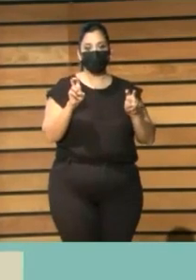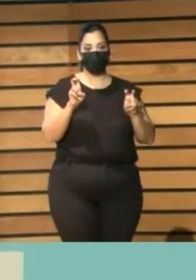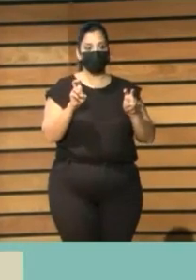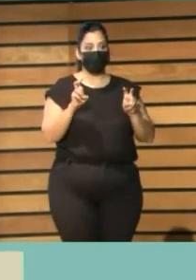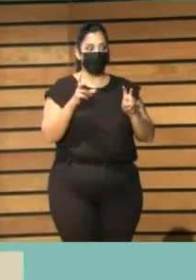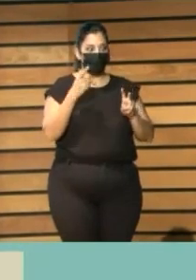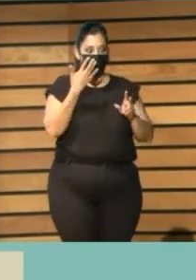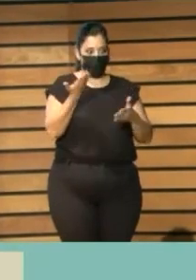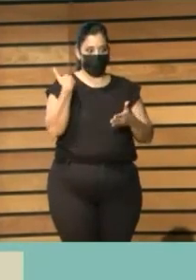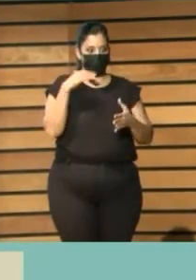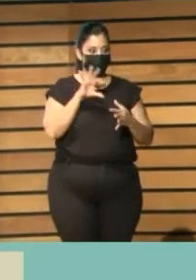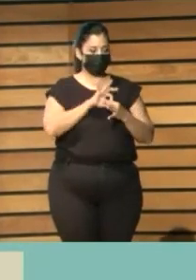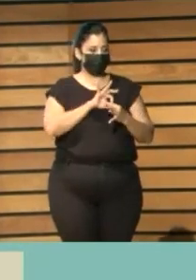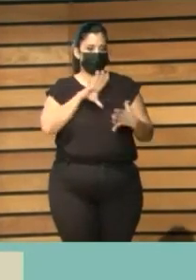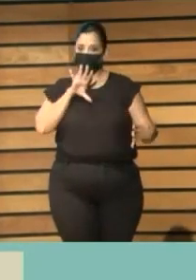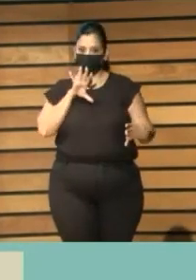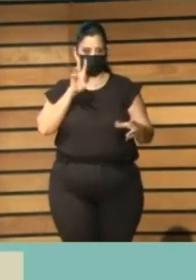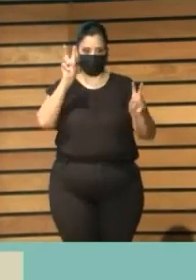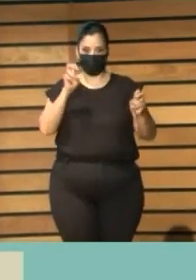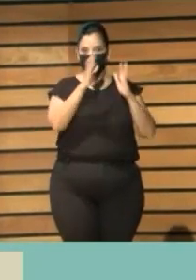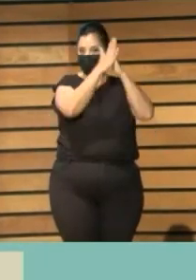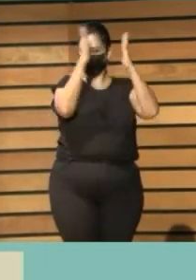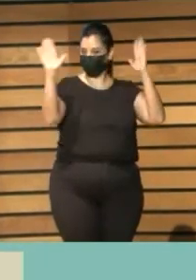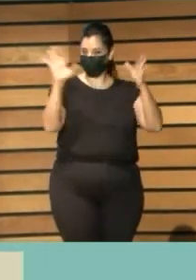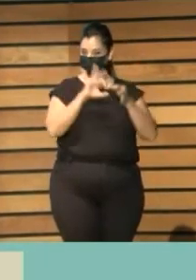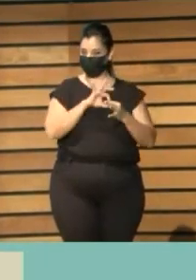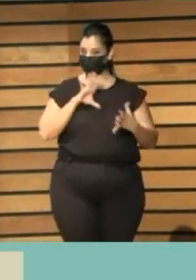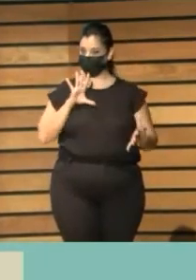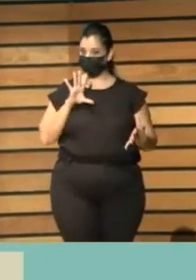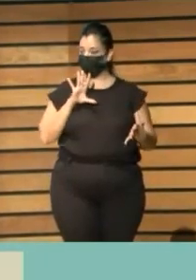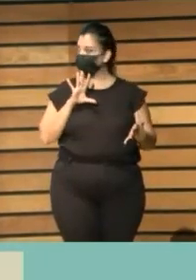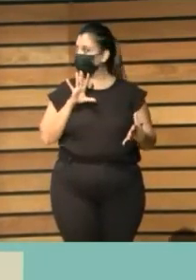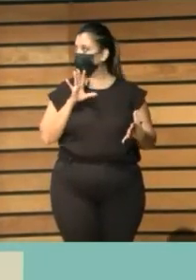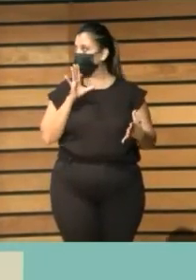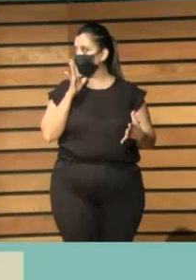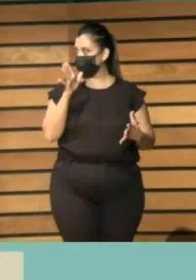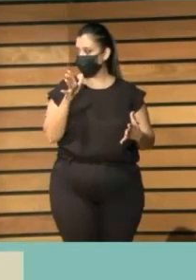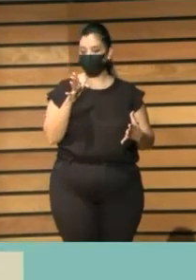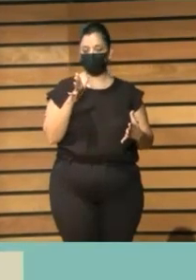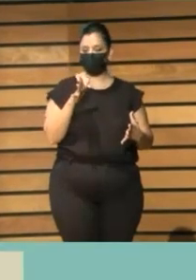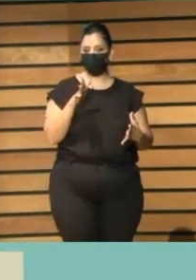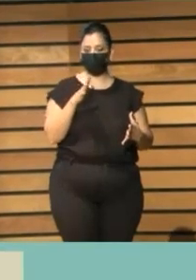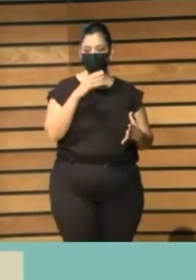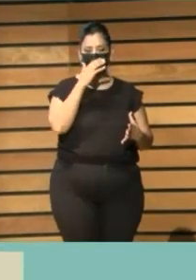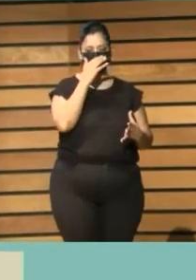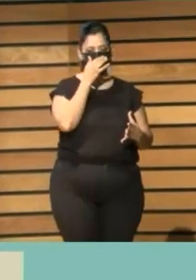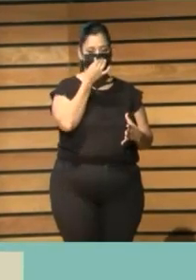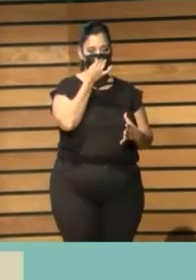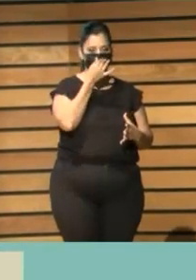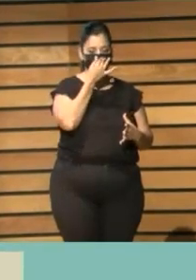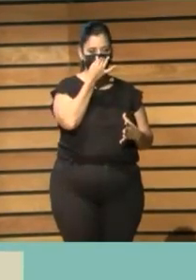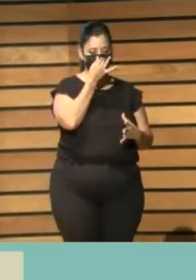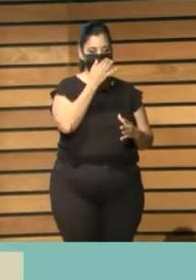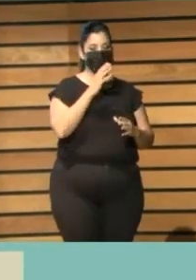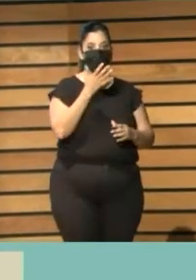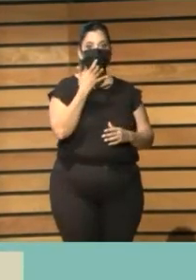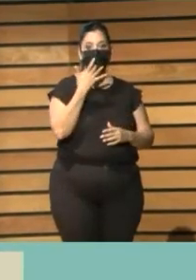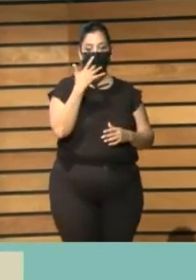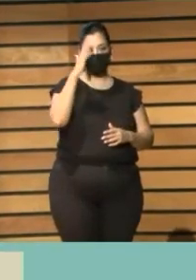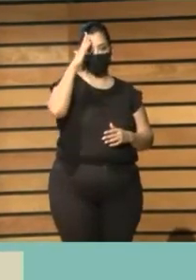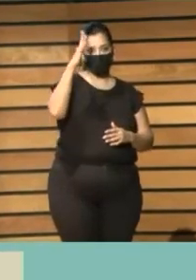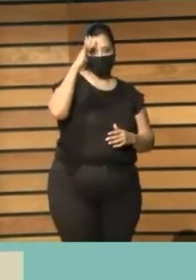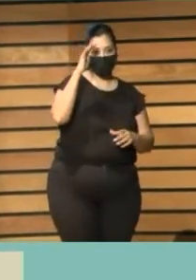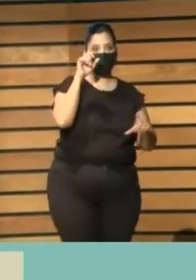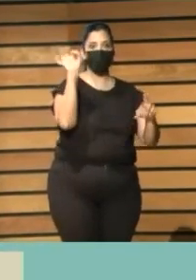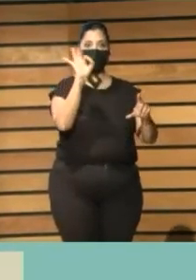con la biblioteca. ¿Por qué? En el caso de los adolescentes y de los